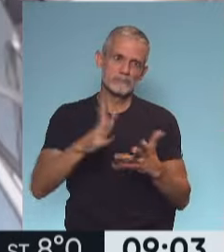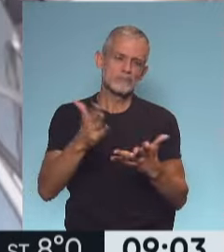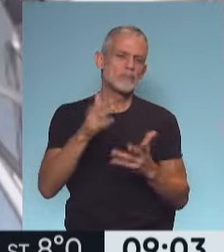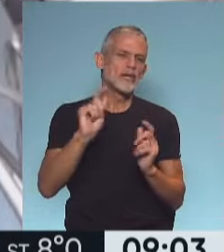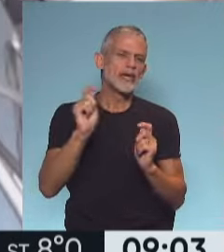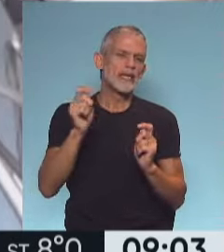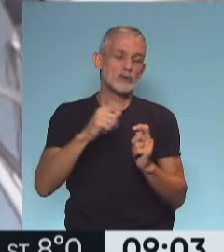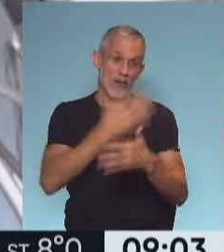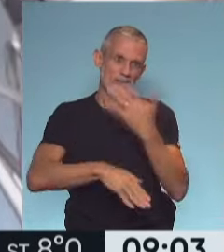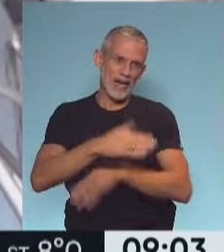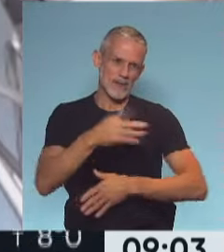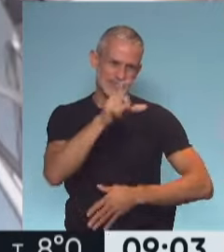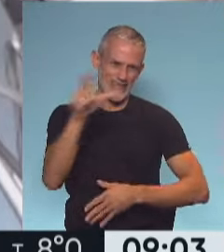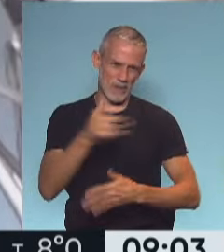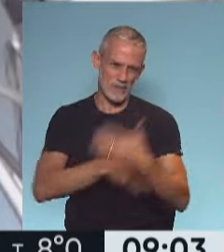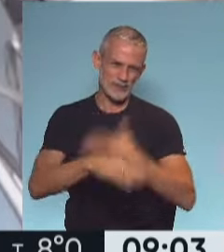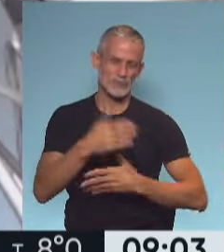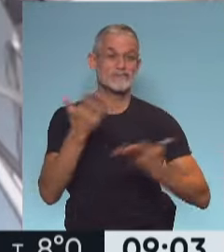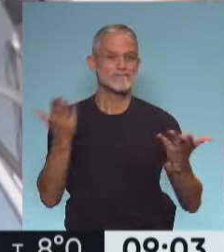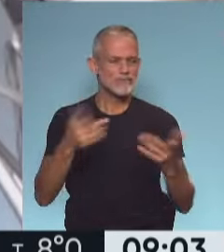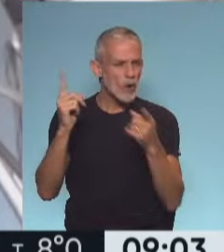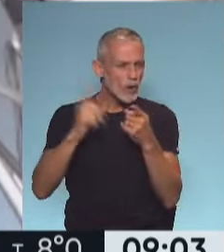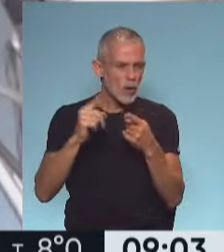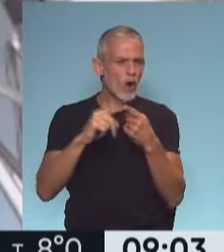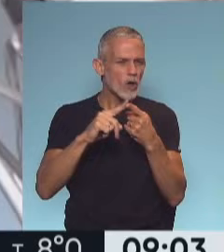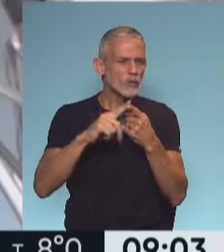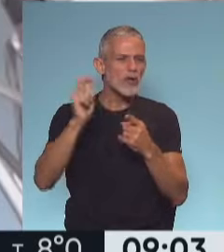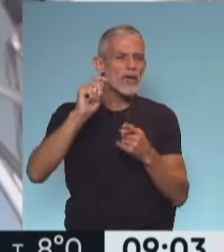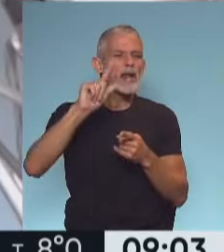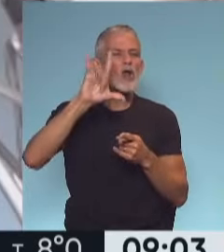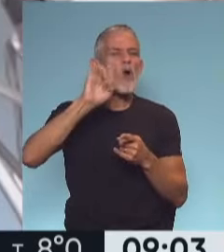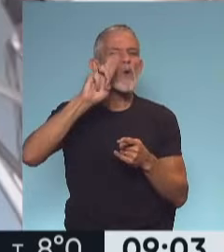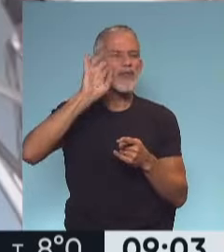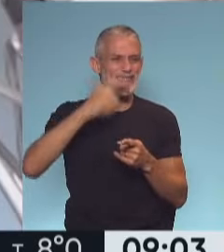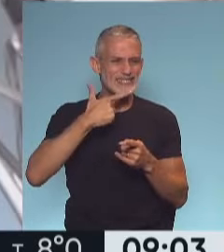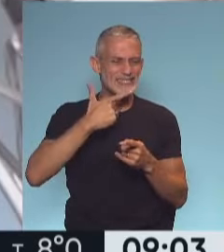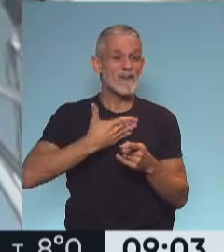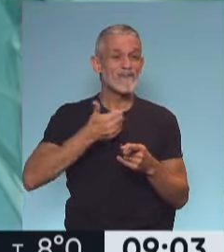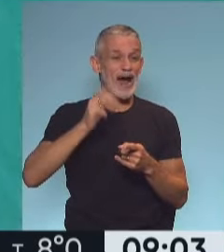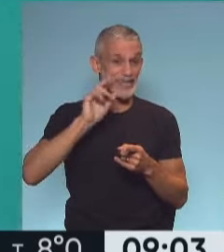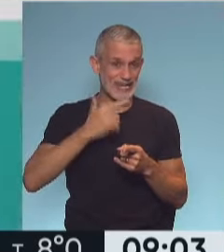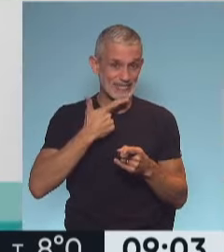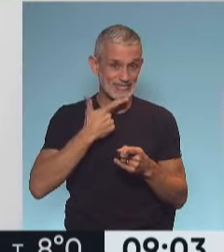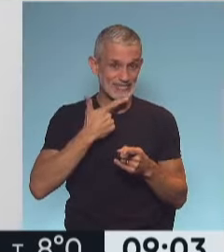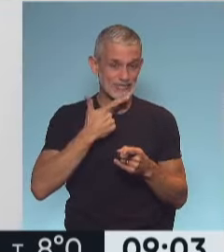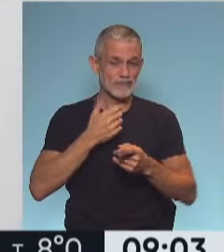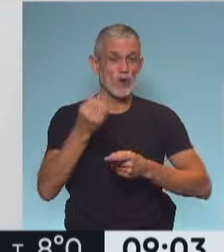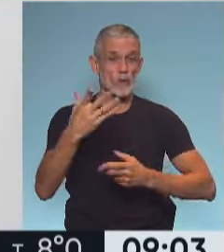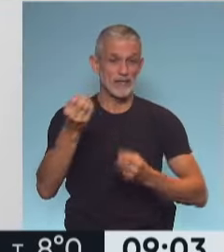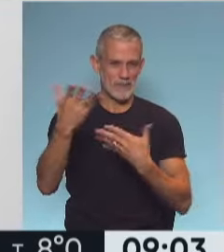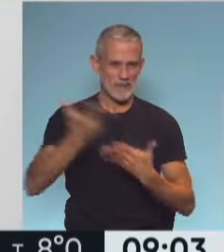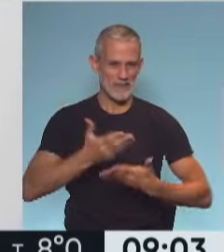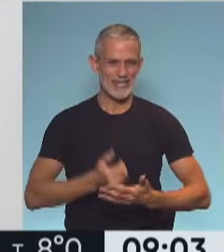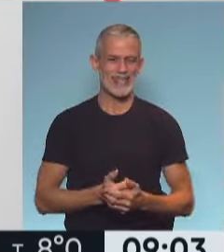con discapacidad. Por eso es que hoy nos vamos a poner en contacto con Lourdes Parías. Lourdes, ¿cómo te va? Bienvenida.